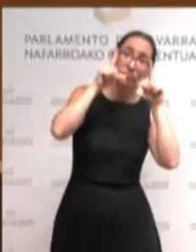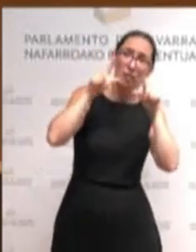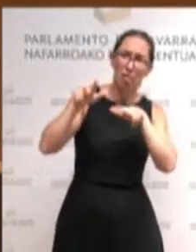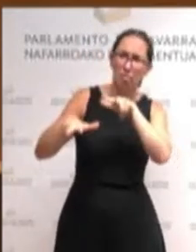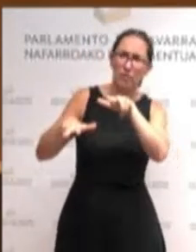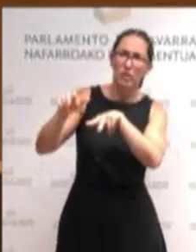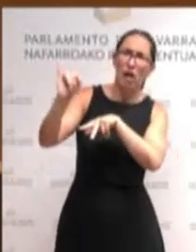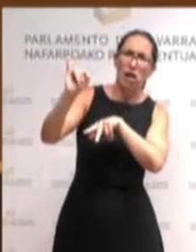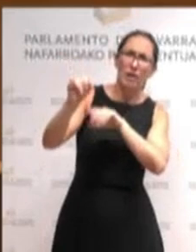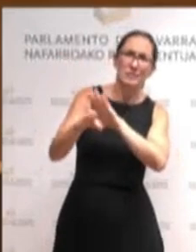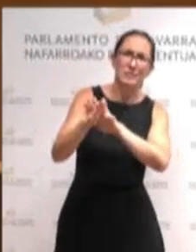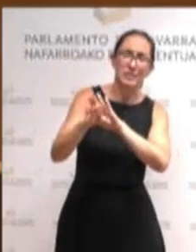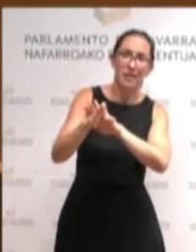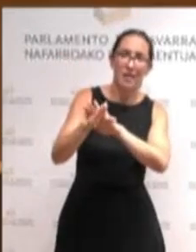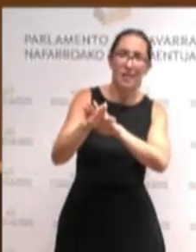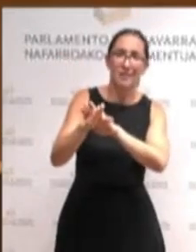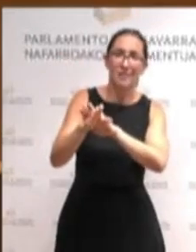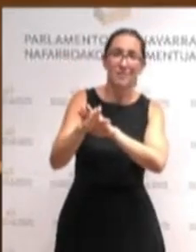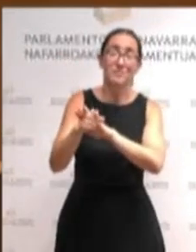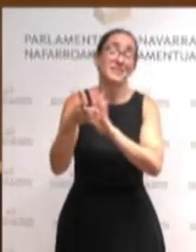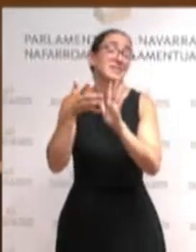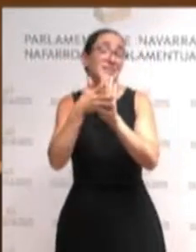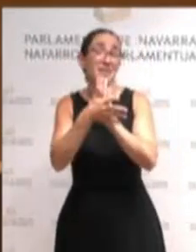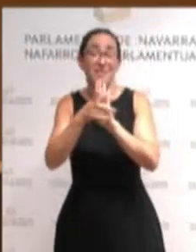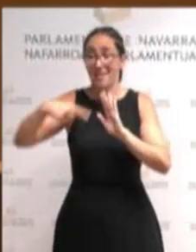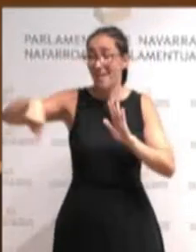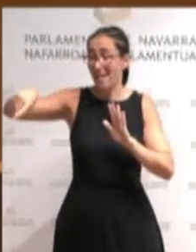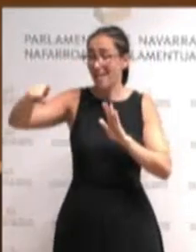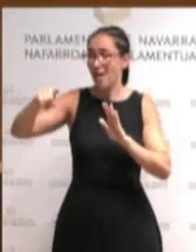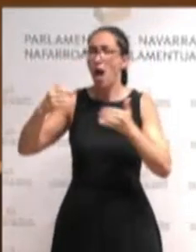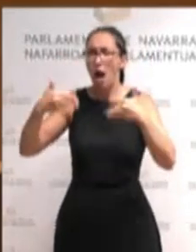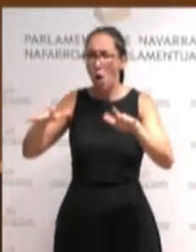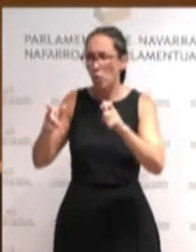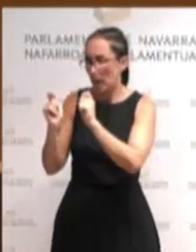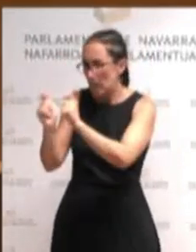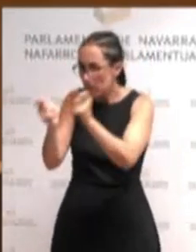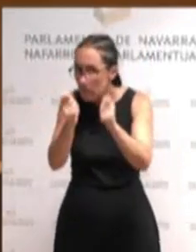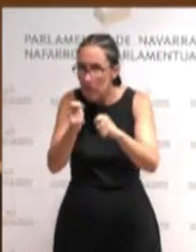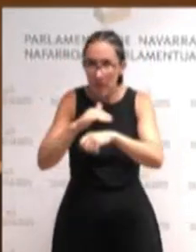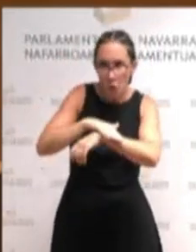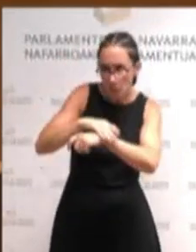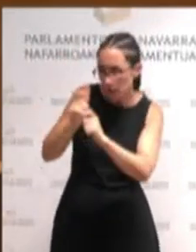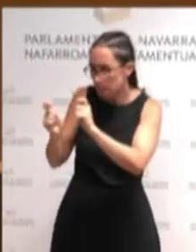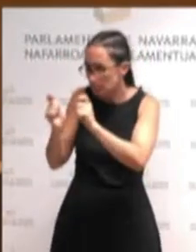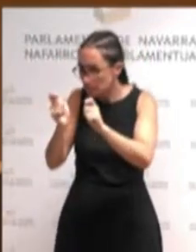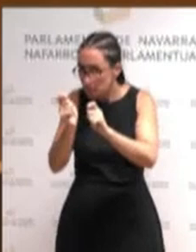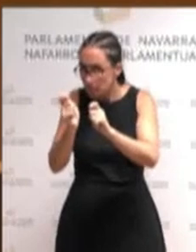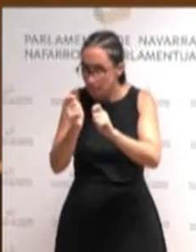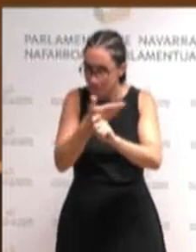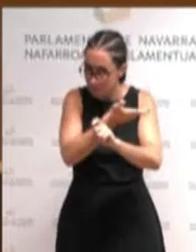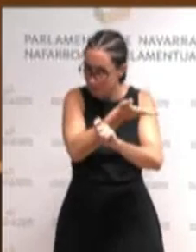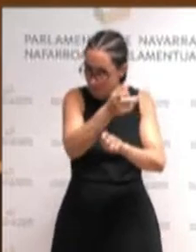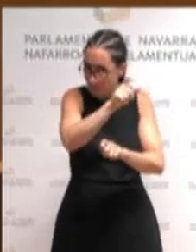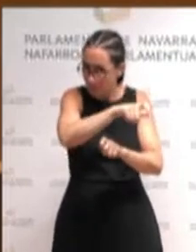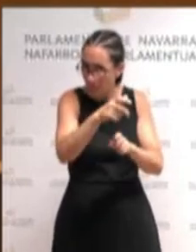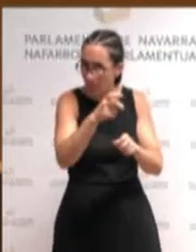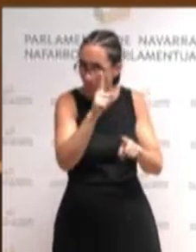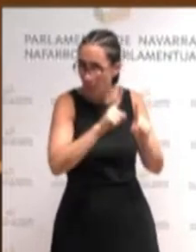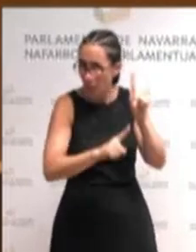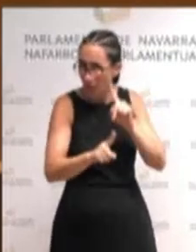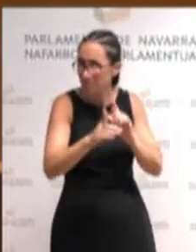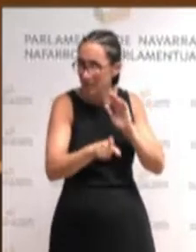de que más allá de las luchas de poder y de los repartos de cargos los problemas de la gente siguen ahí. El